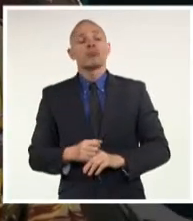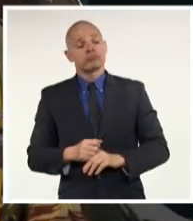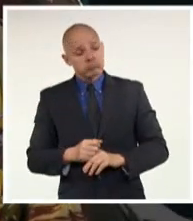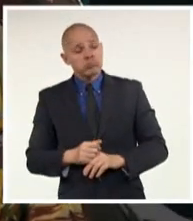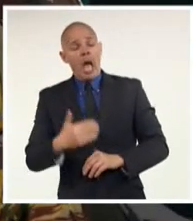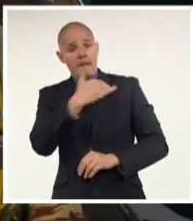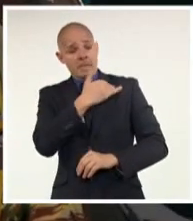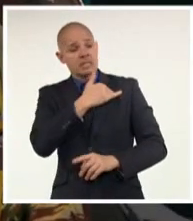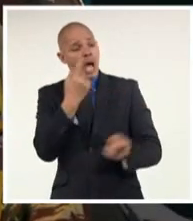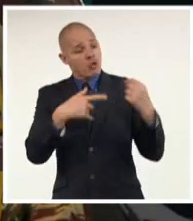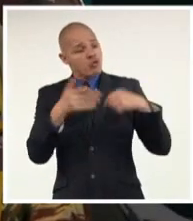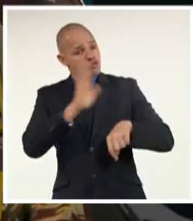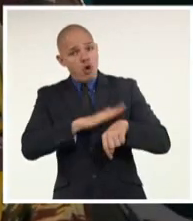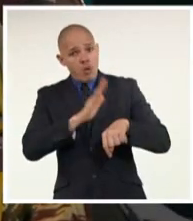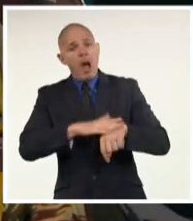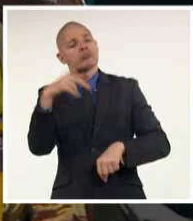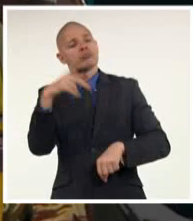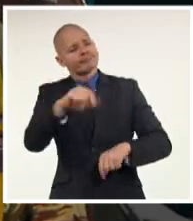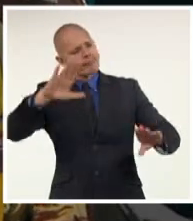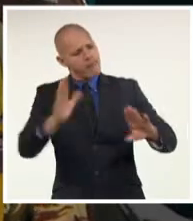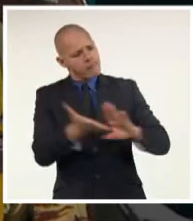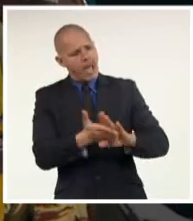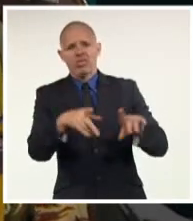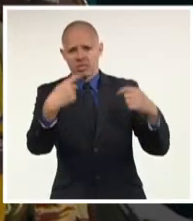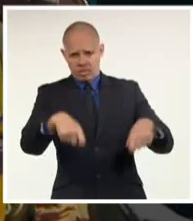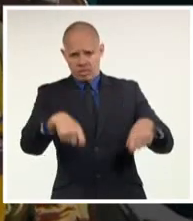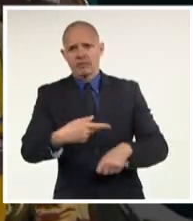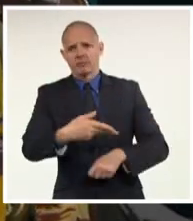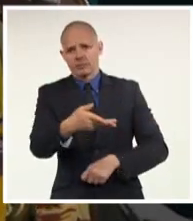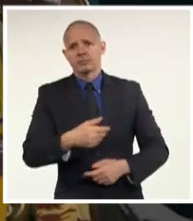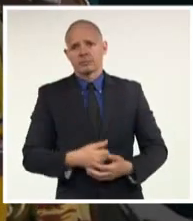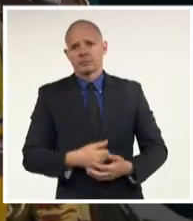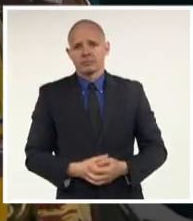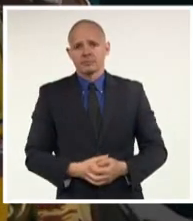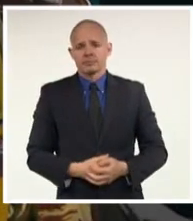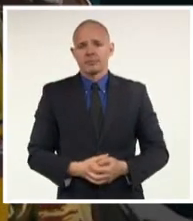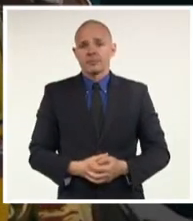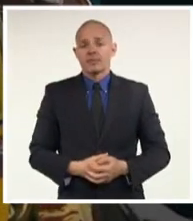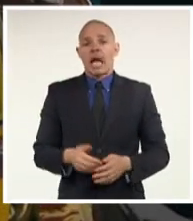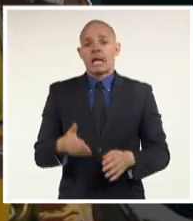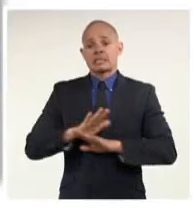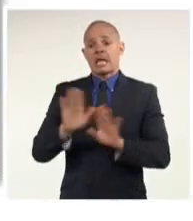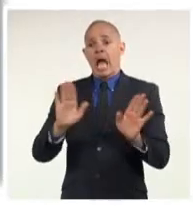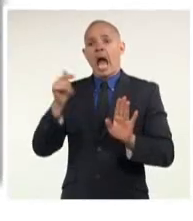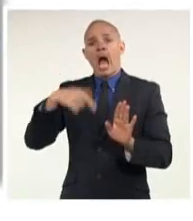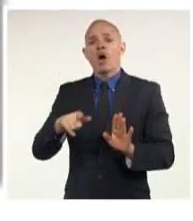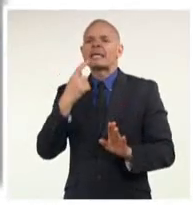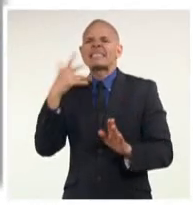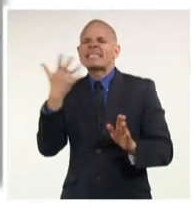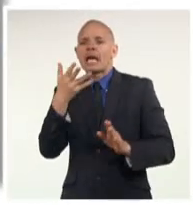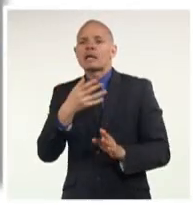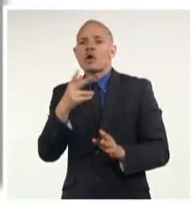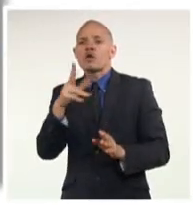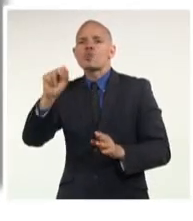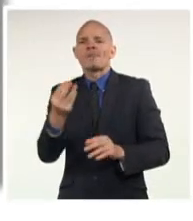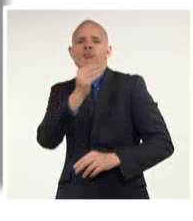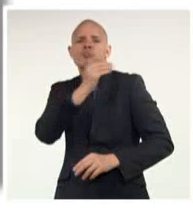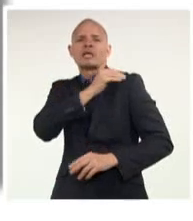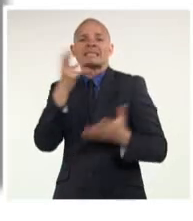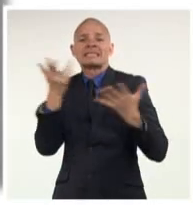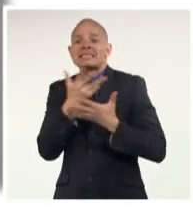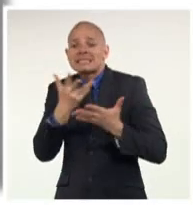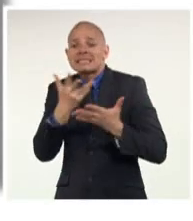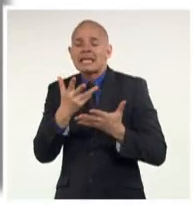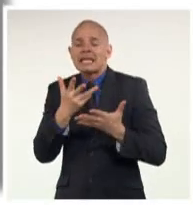involucrados en los actos del golpe de estado del 8 de enero. El cargo será asumido por el actual comandante militar